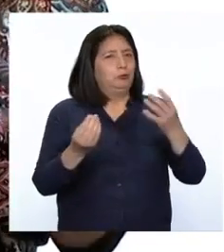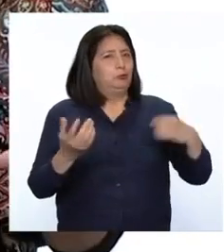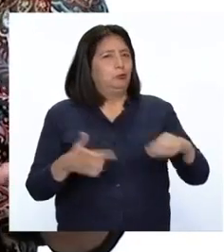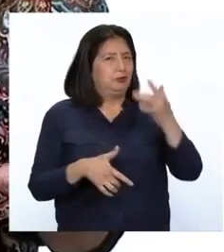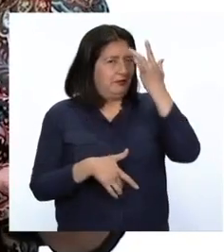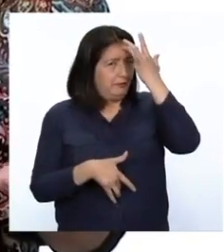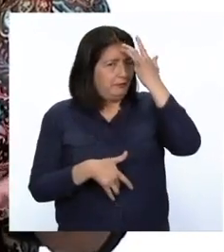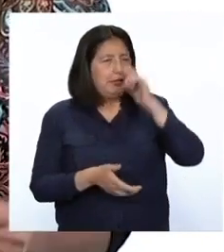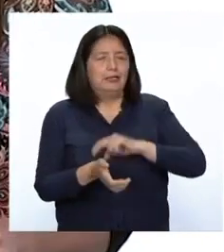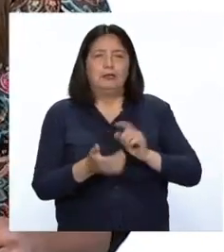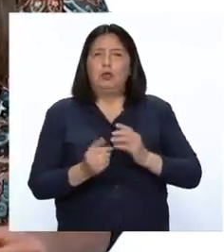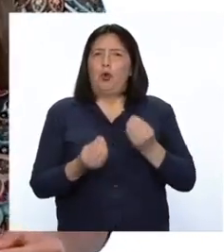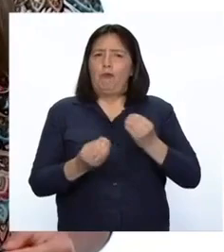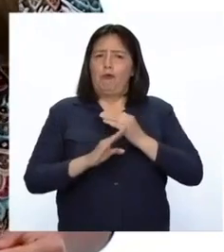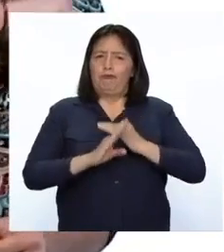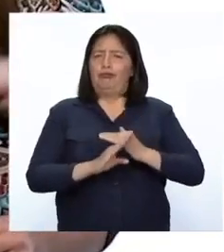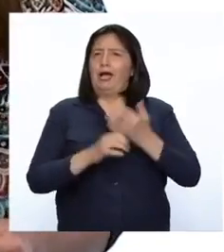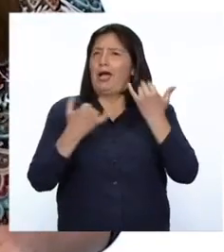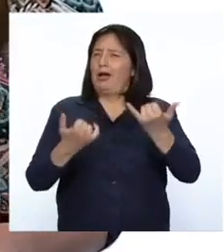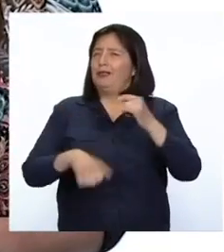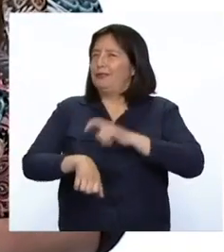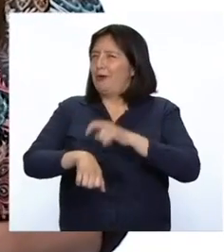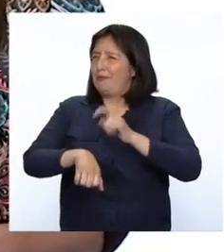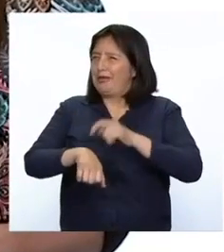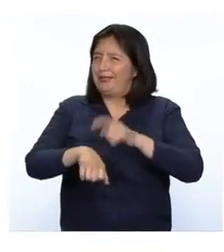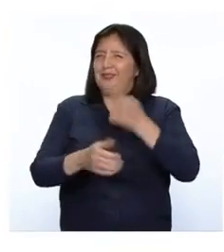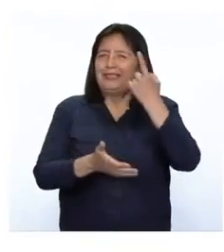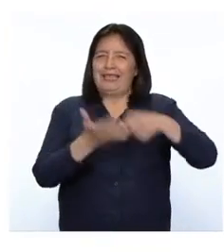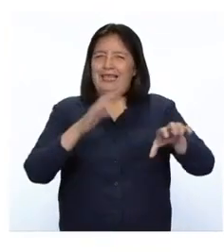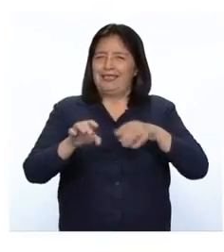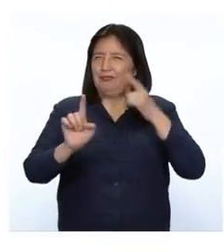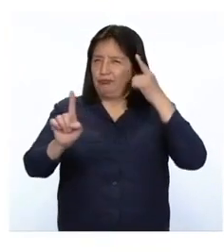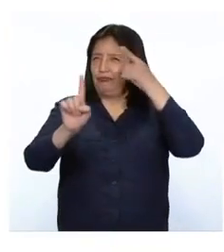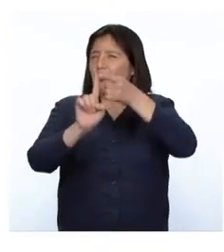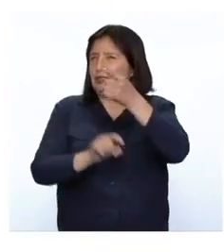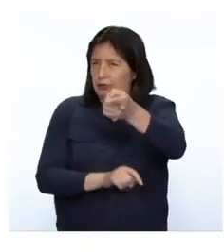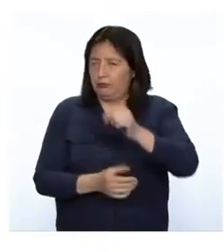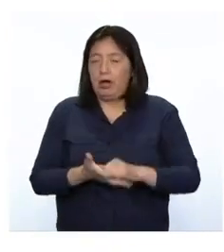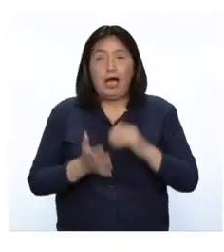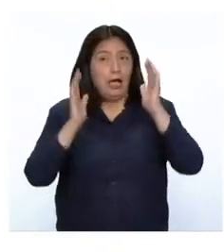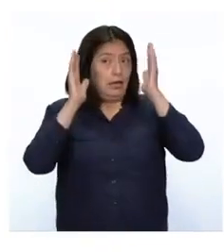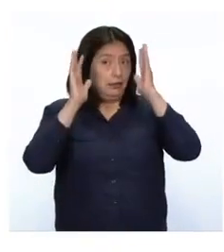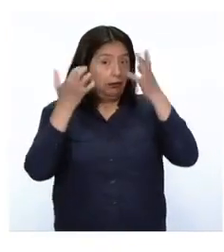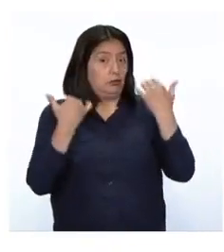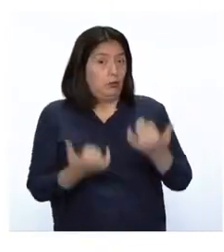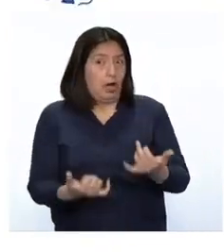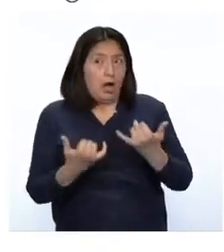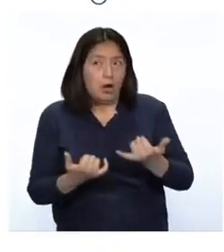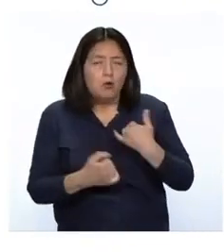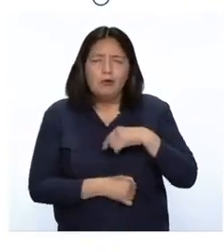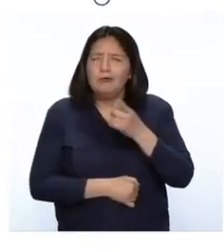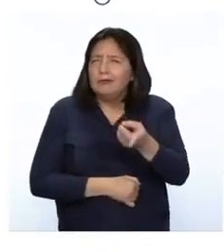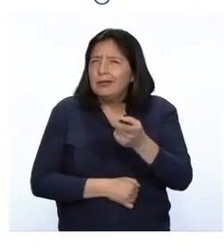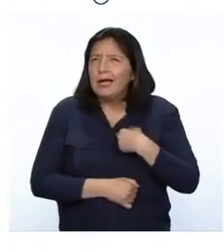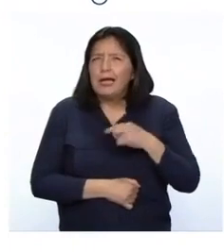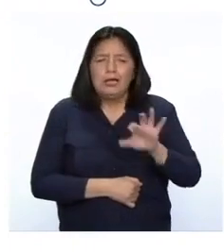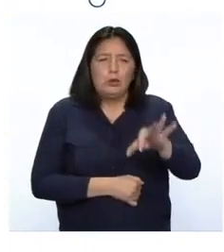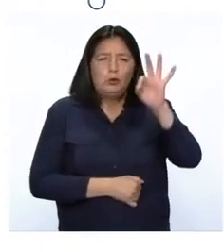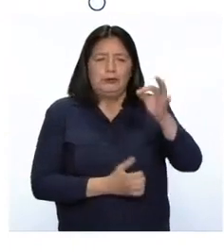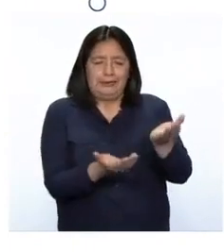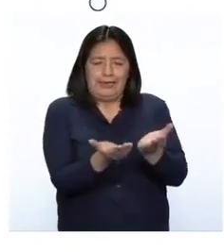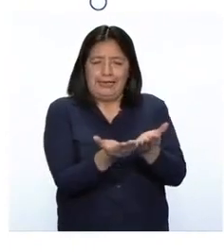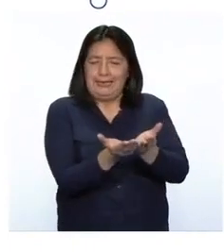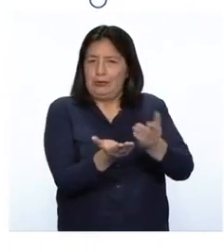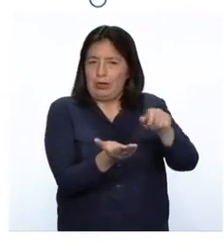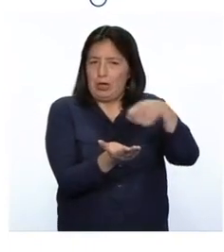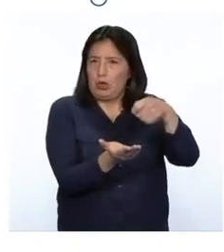anemia y cómo combatirla, es momento de nuestro reto. Atentos, el reto de hoy consiste en identificar un plato de